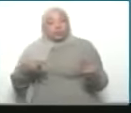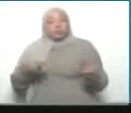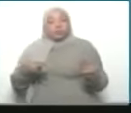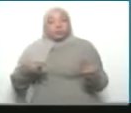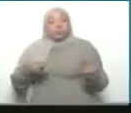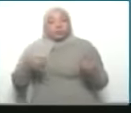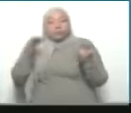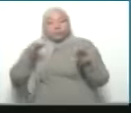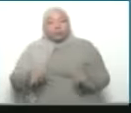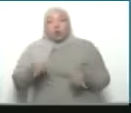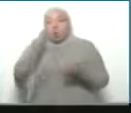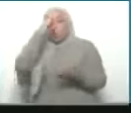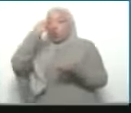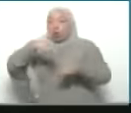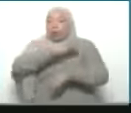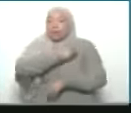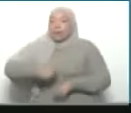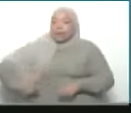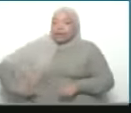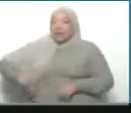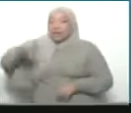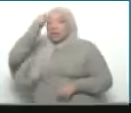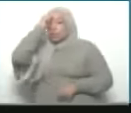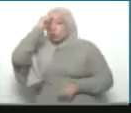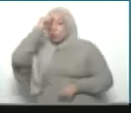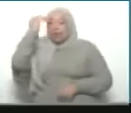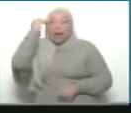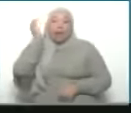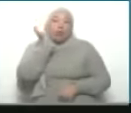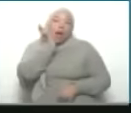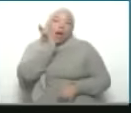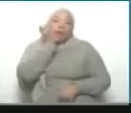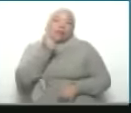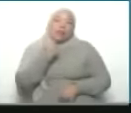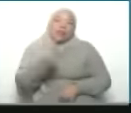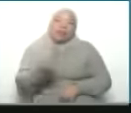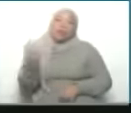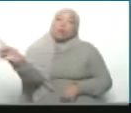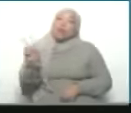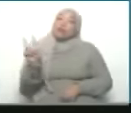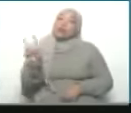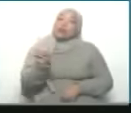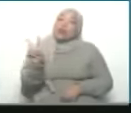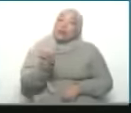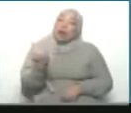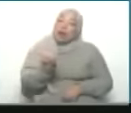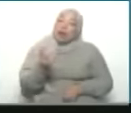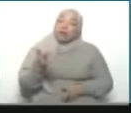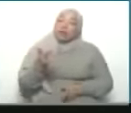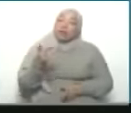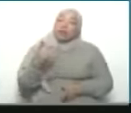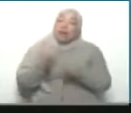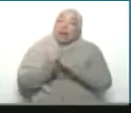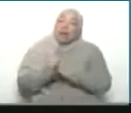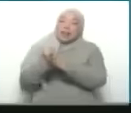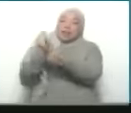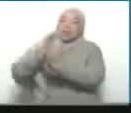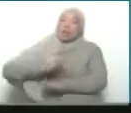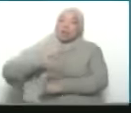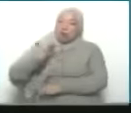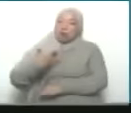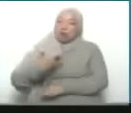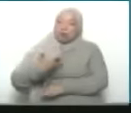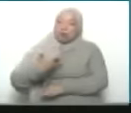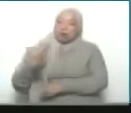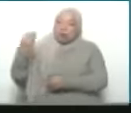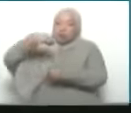estoy de acuerdo con el presidente Erdogan y creo desde Venezuela lo digo creo que el líder que pudiera